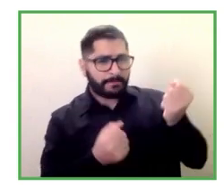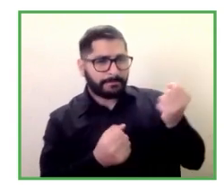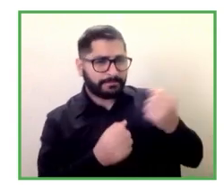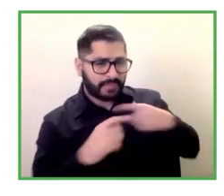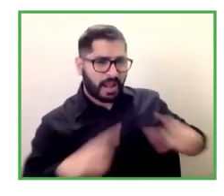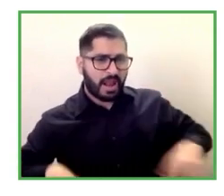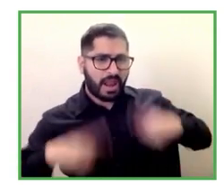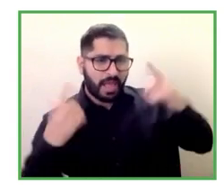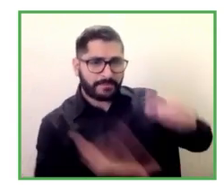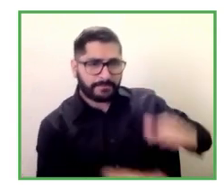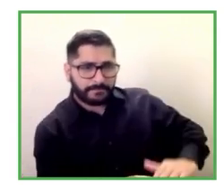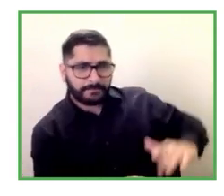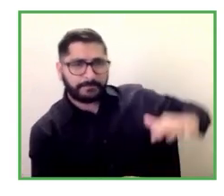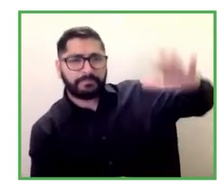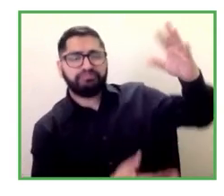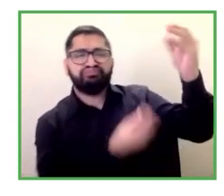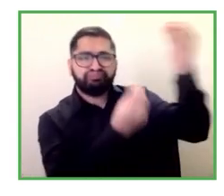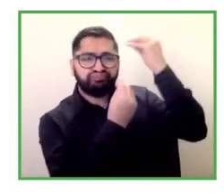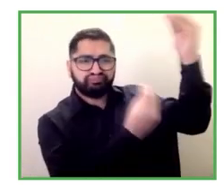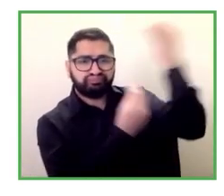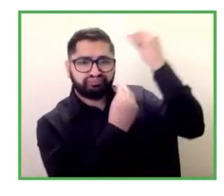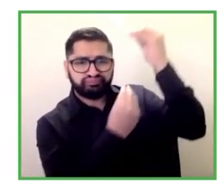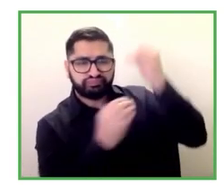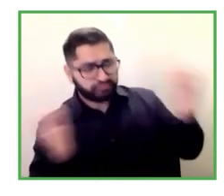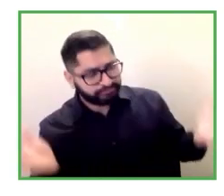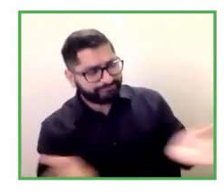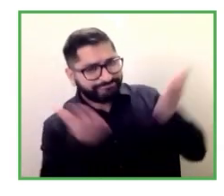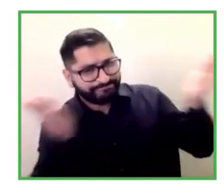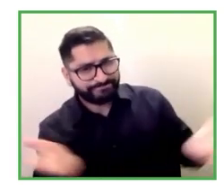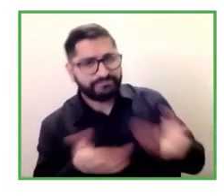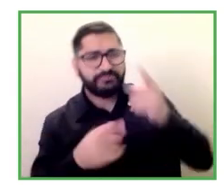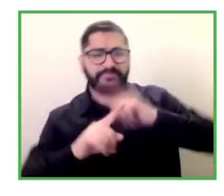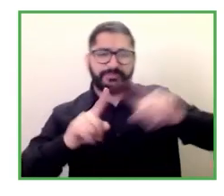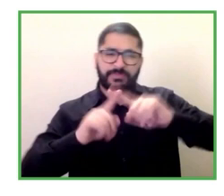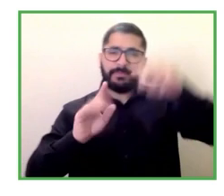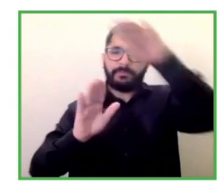programas inclusivos para mejorar las prácticas